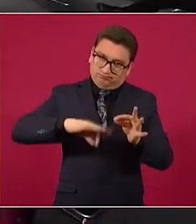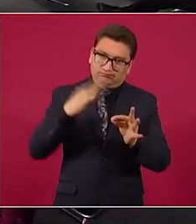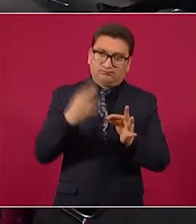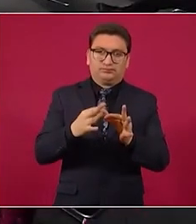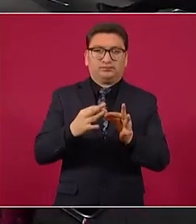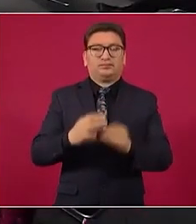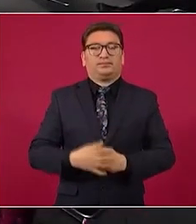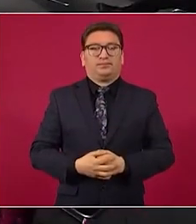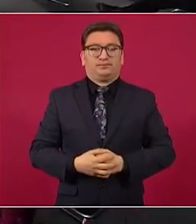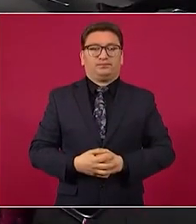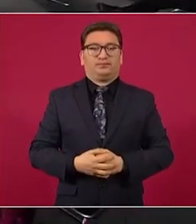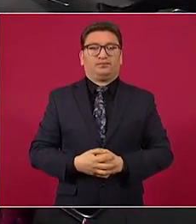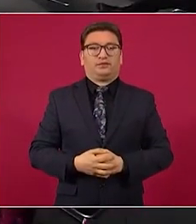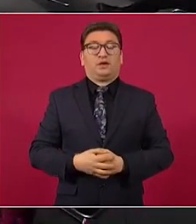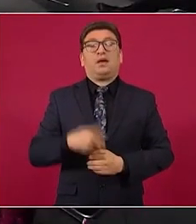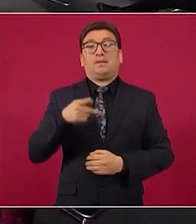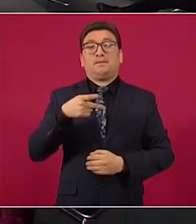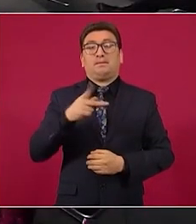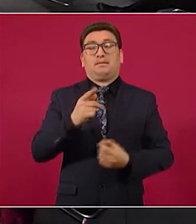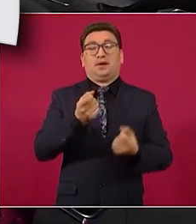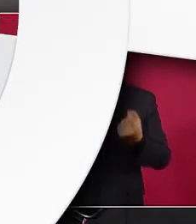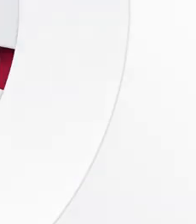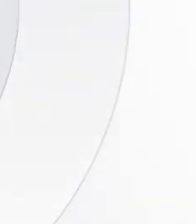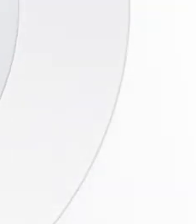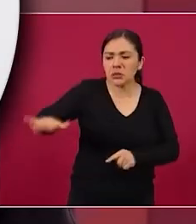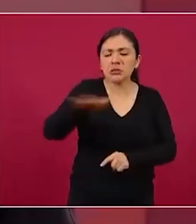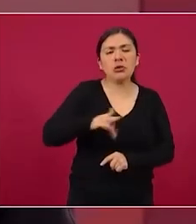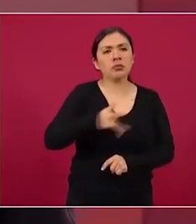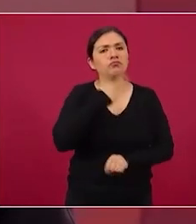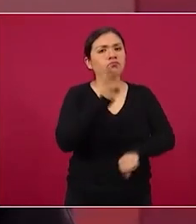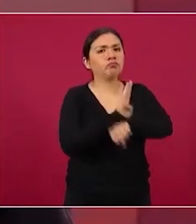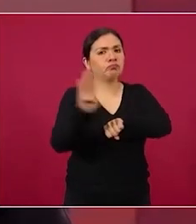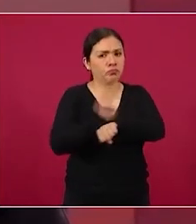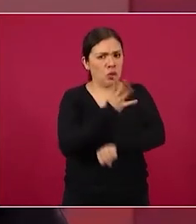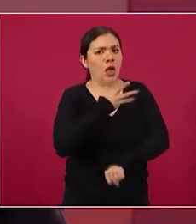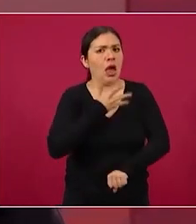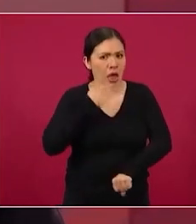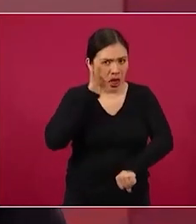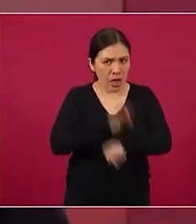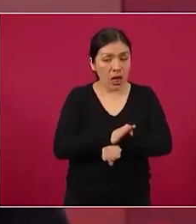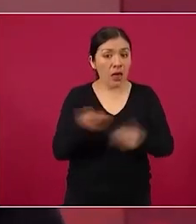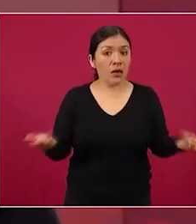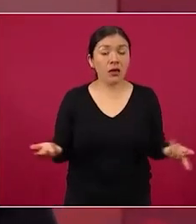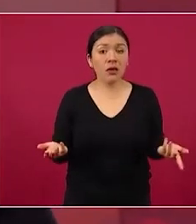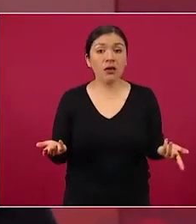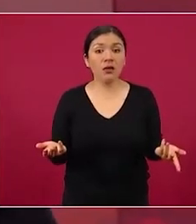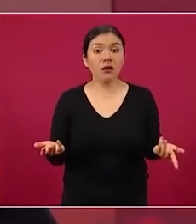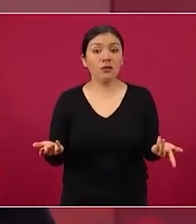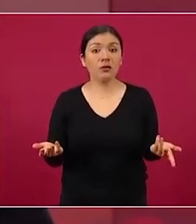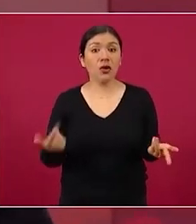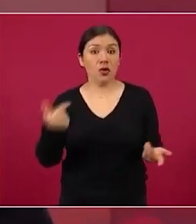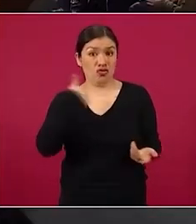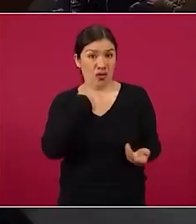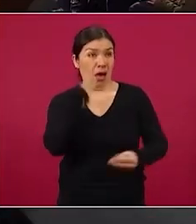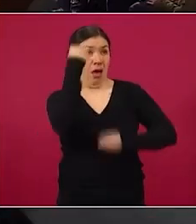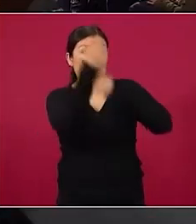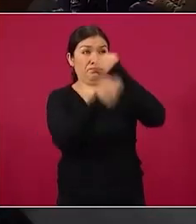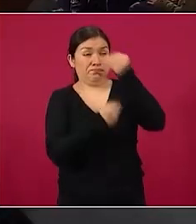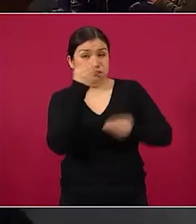pero si hay algunos que se requieren no nos vamos a pelear